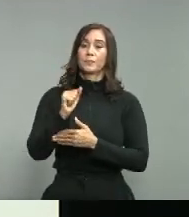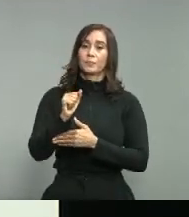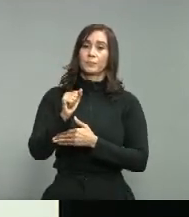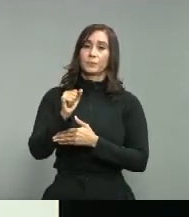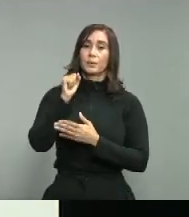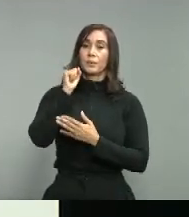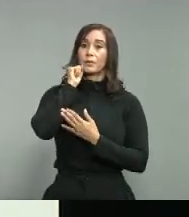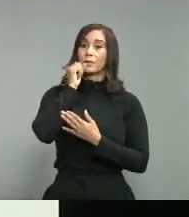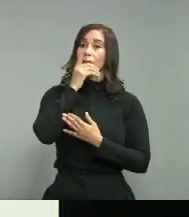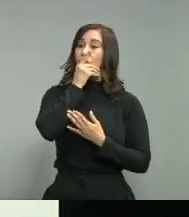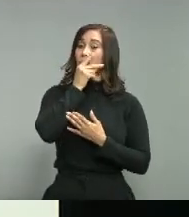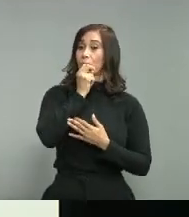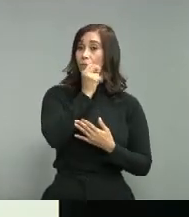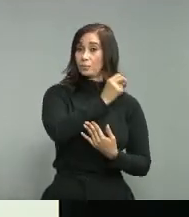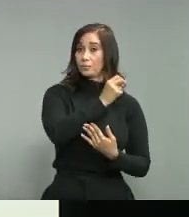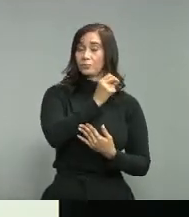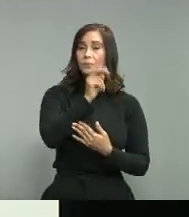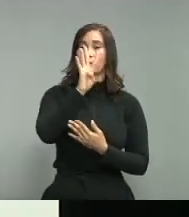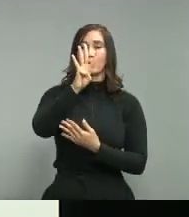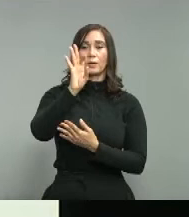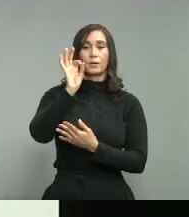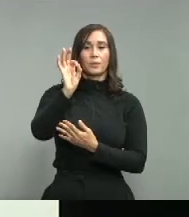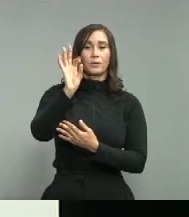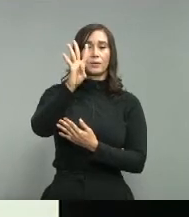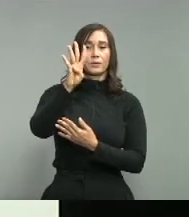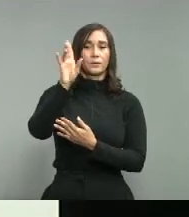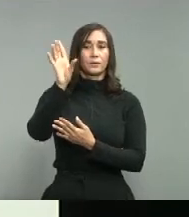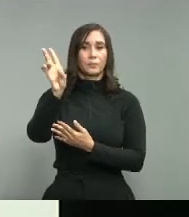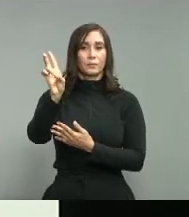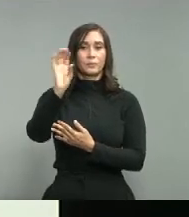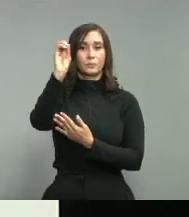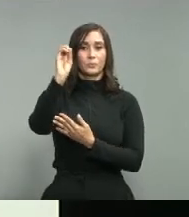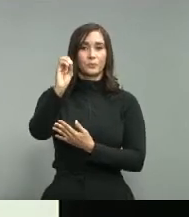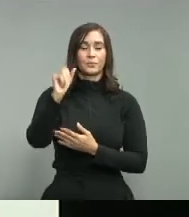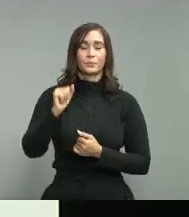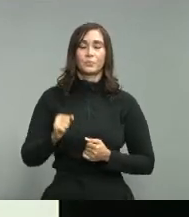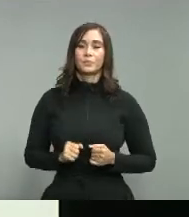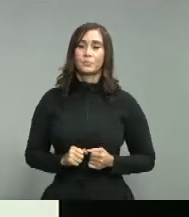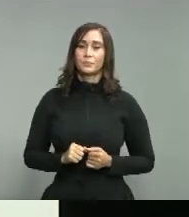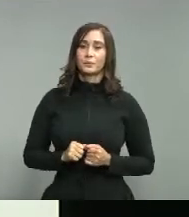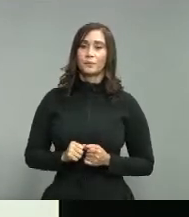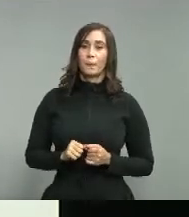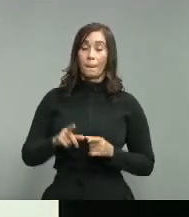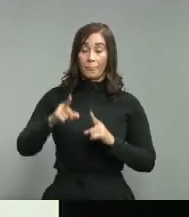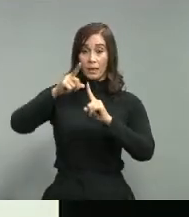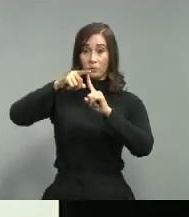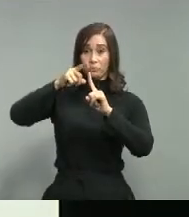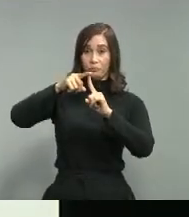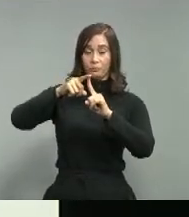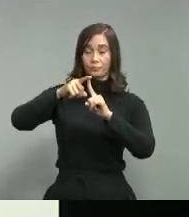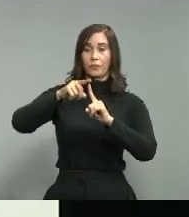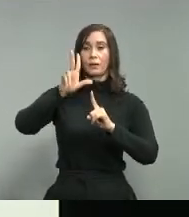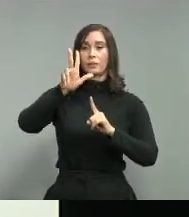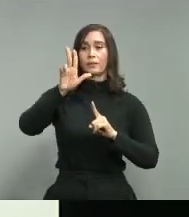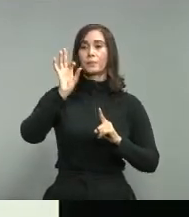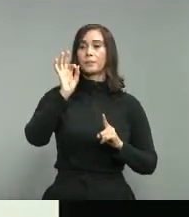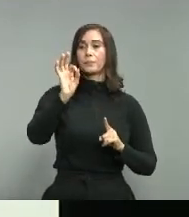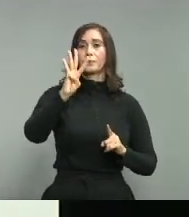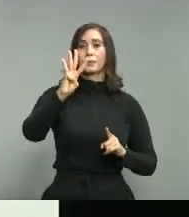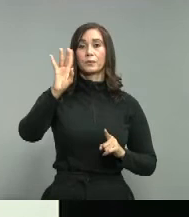Santo Domingo Norte 4.57% San Cristóbal 3